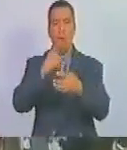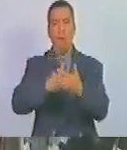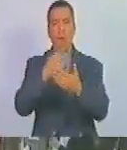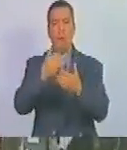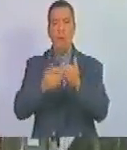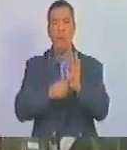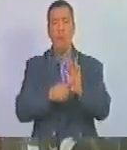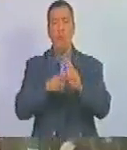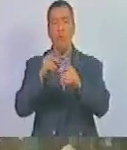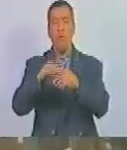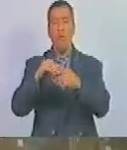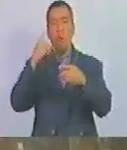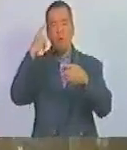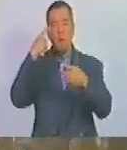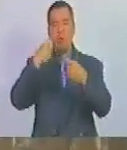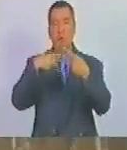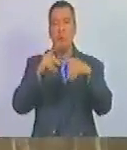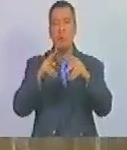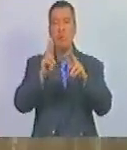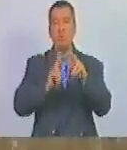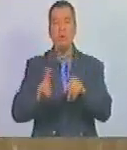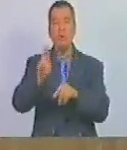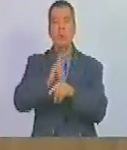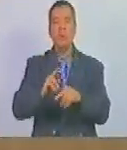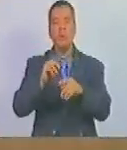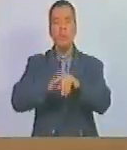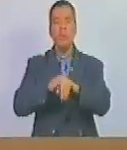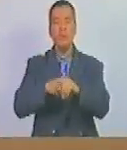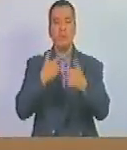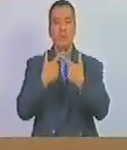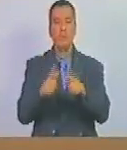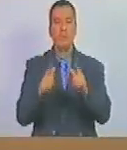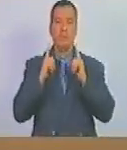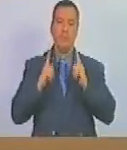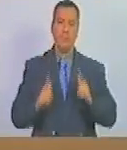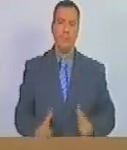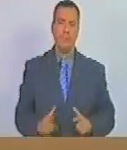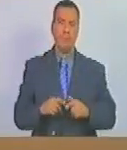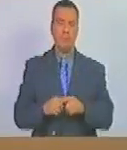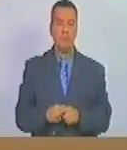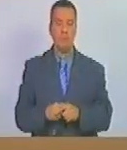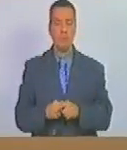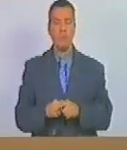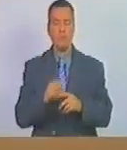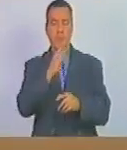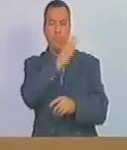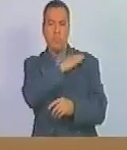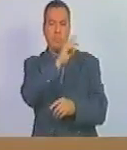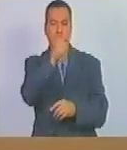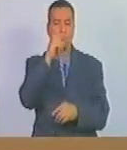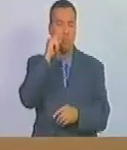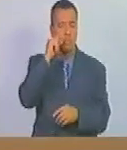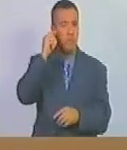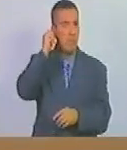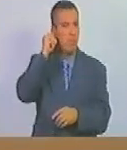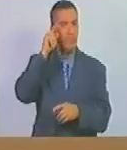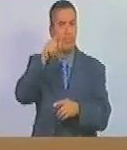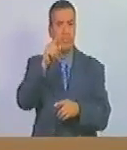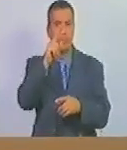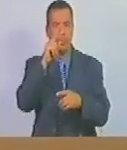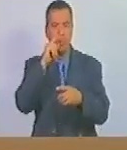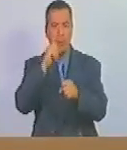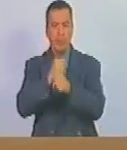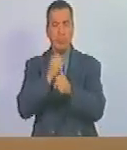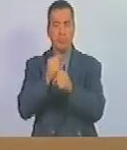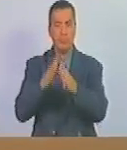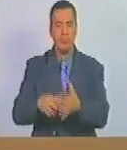para la recreación, utilización del tiempo libre y descanso la patrona o el patrono de las trabajadoras y